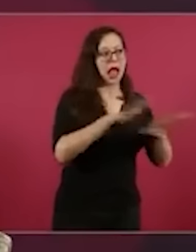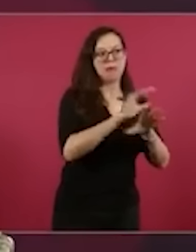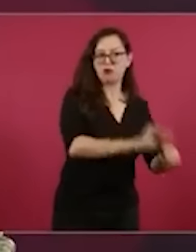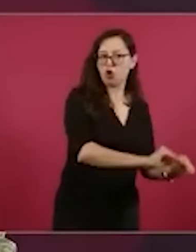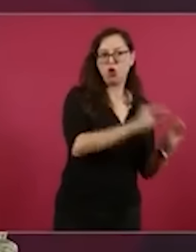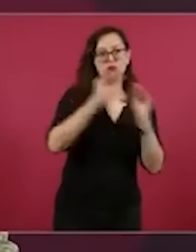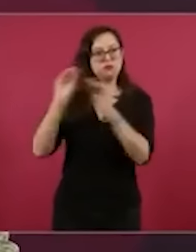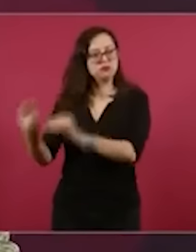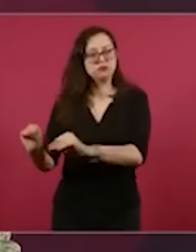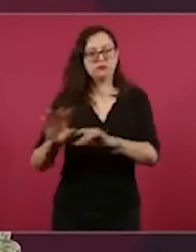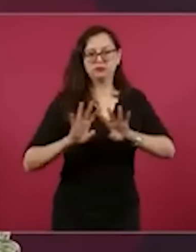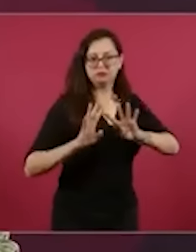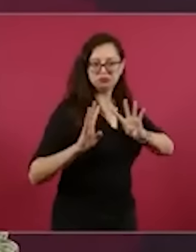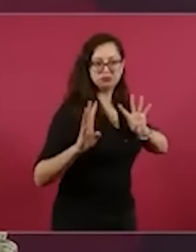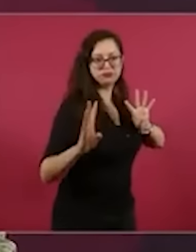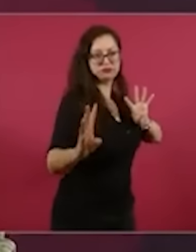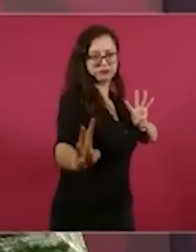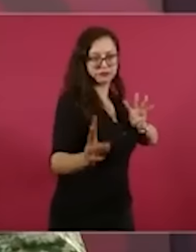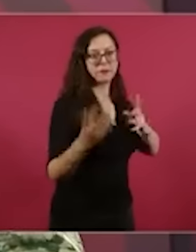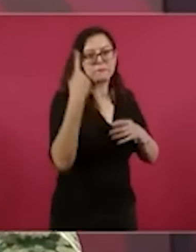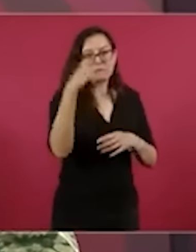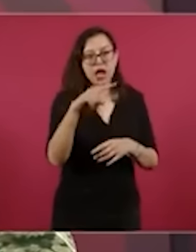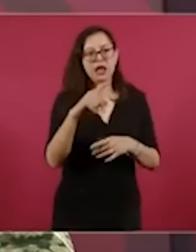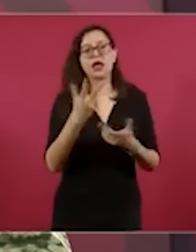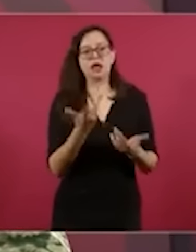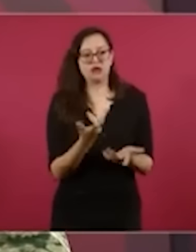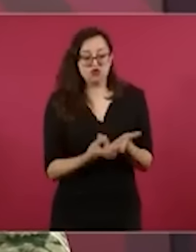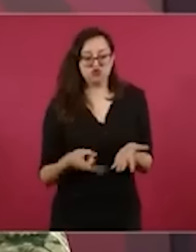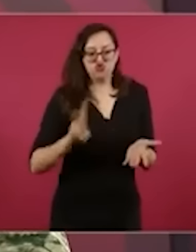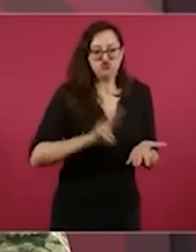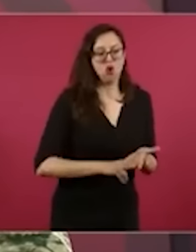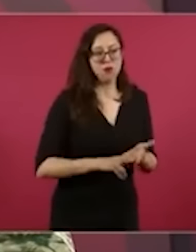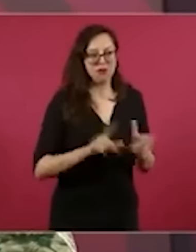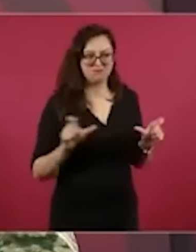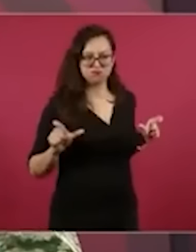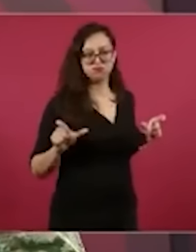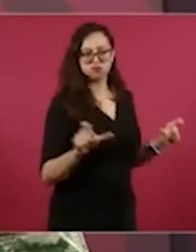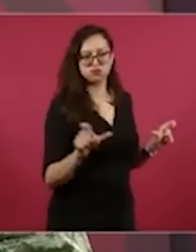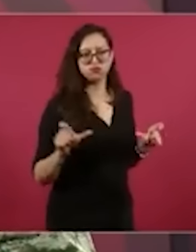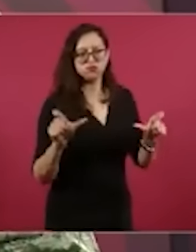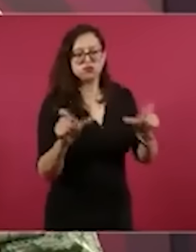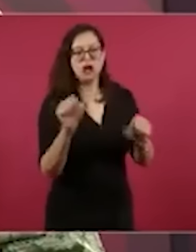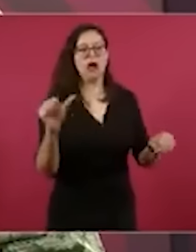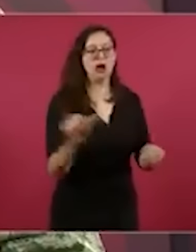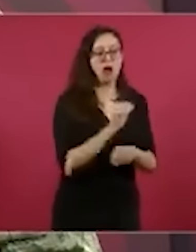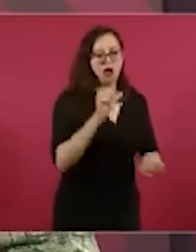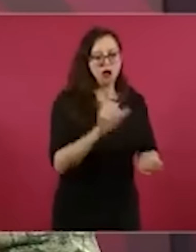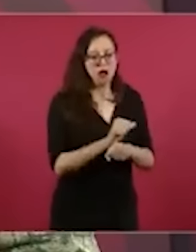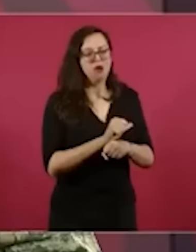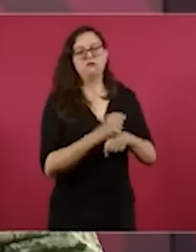hizo un refuerzo de medios, se reforzaron con vehículos terrestres,